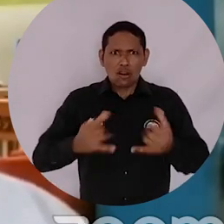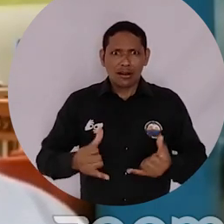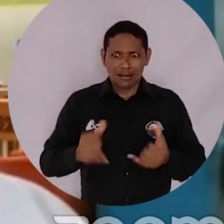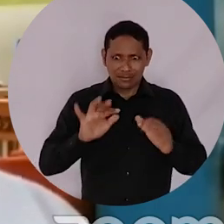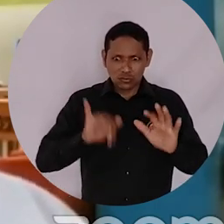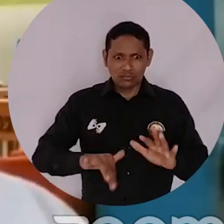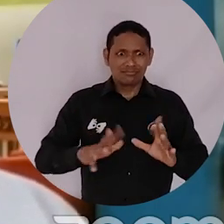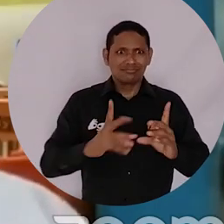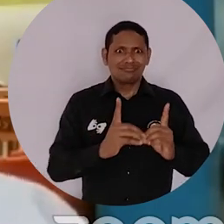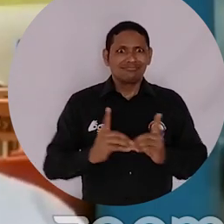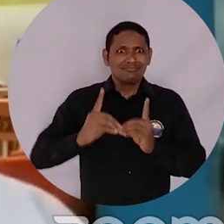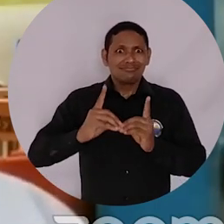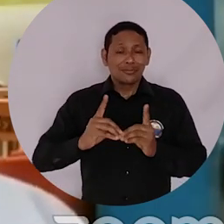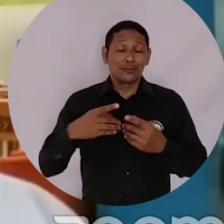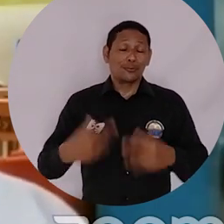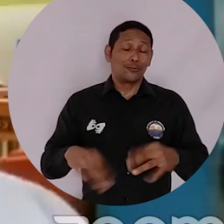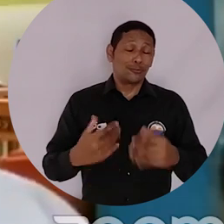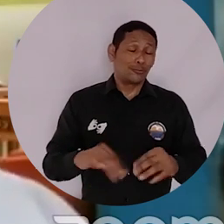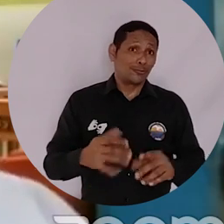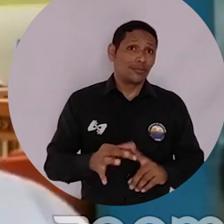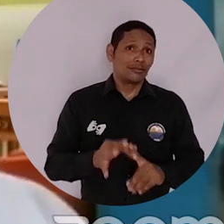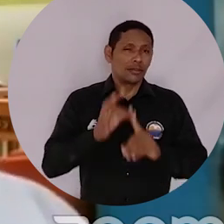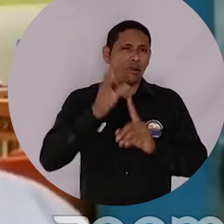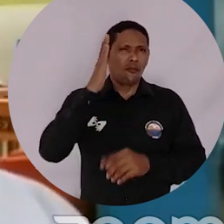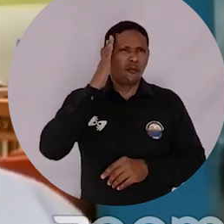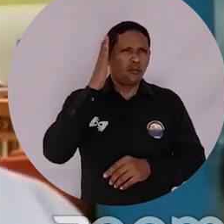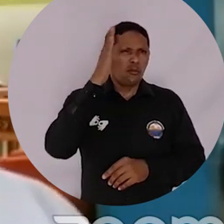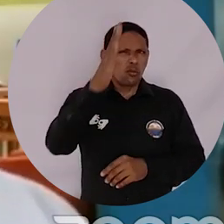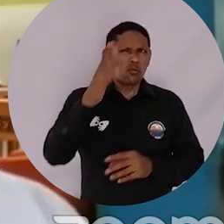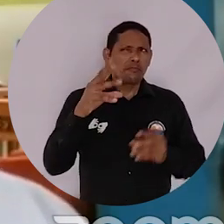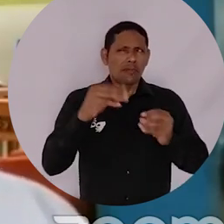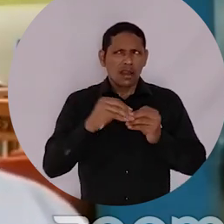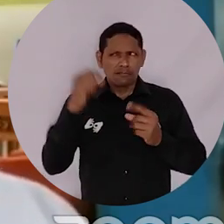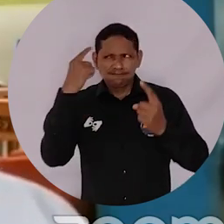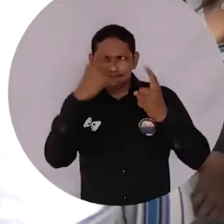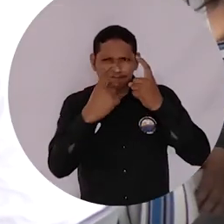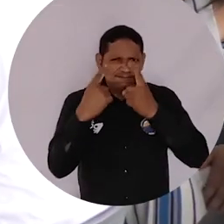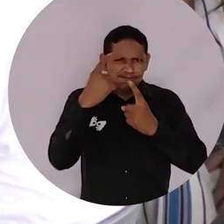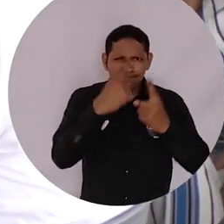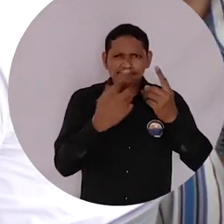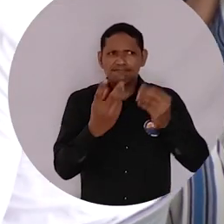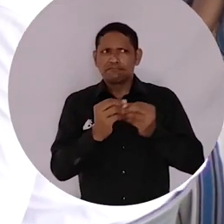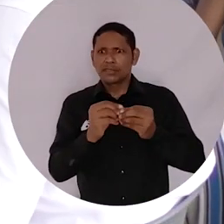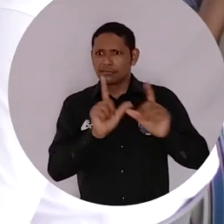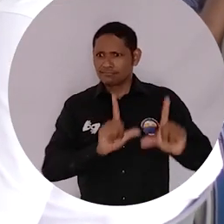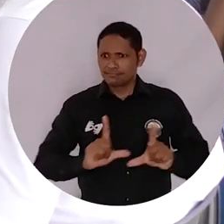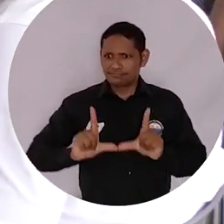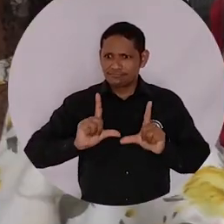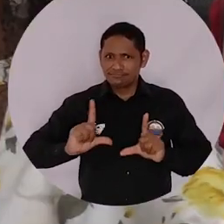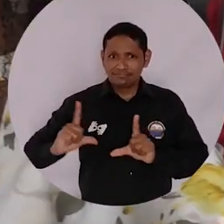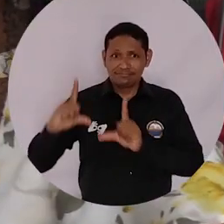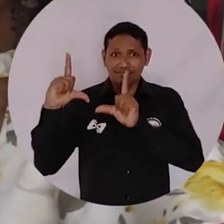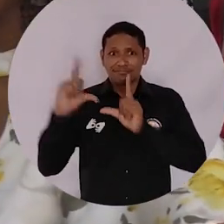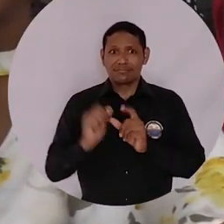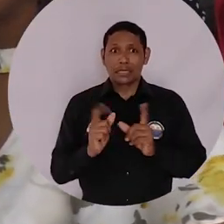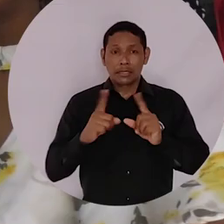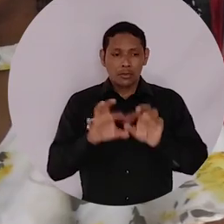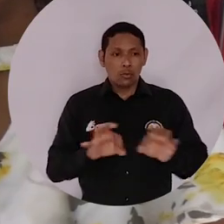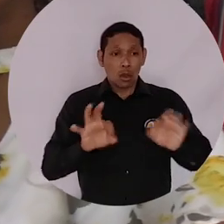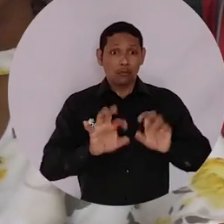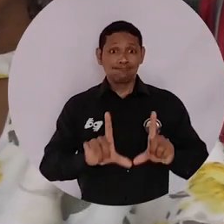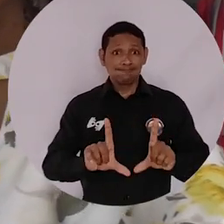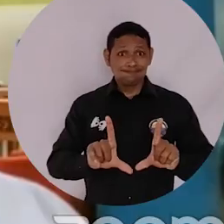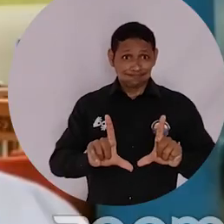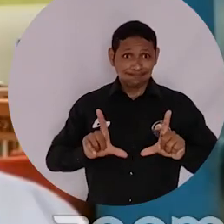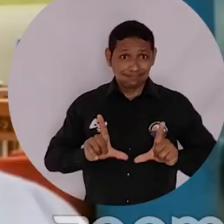pensando en otros planes a futuro, en programas de posgrado e incorporar esto también a nuestro pregado y